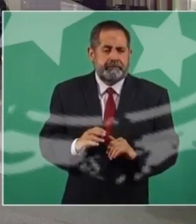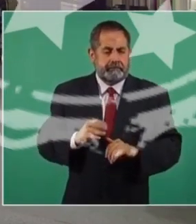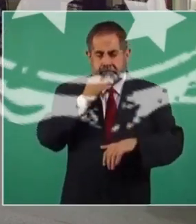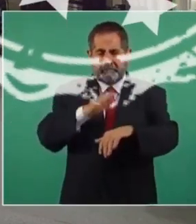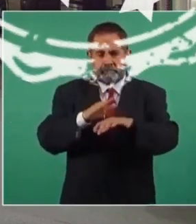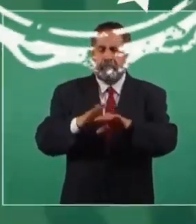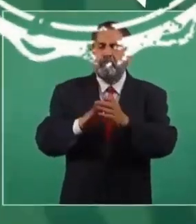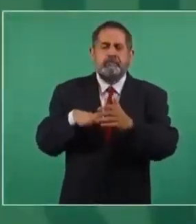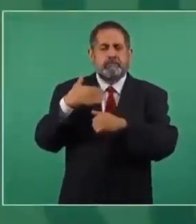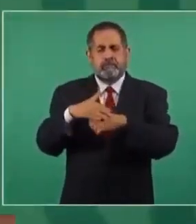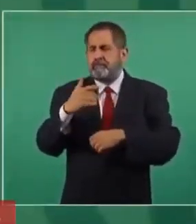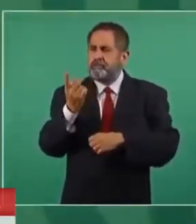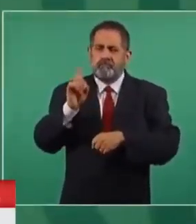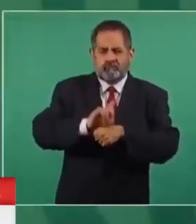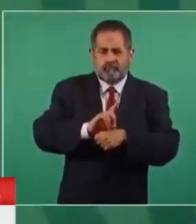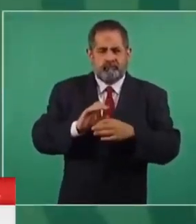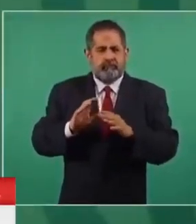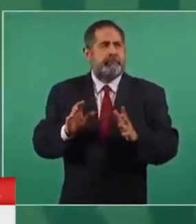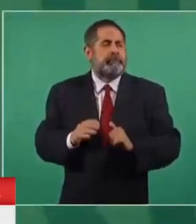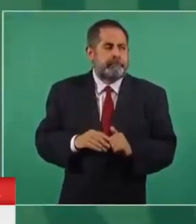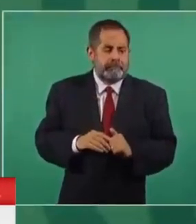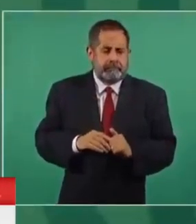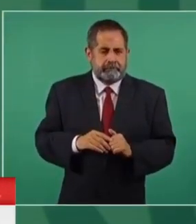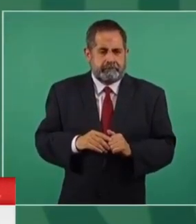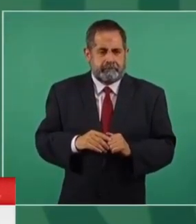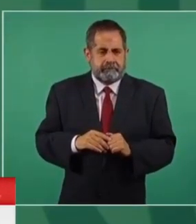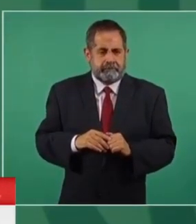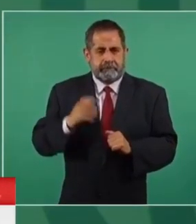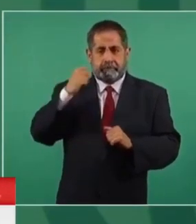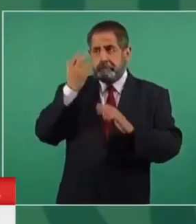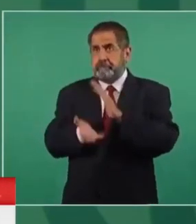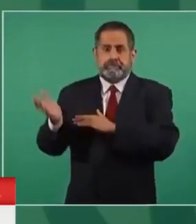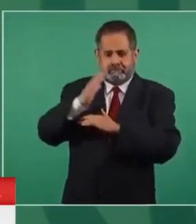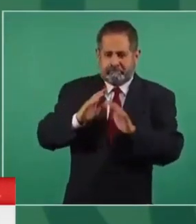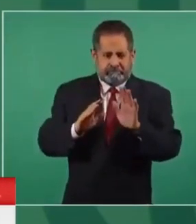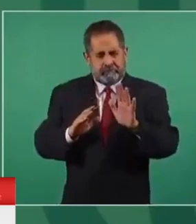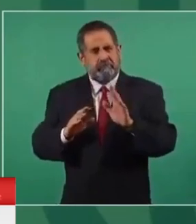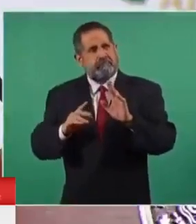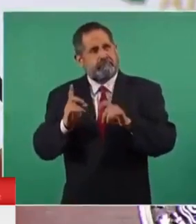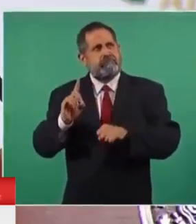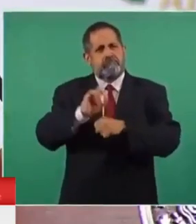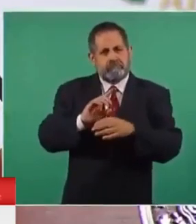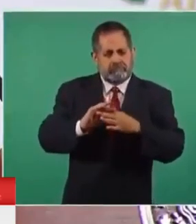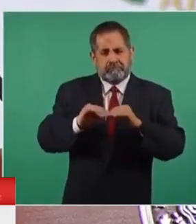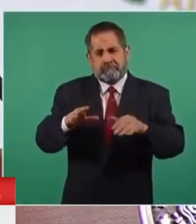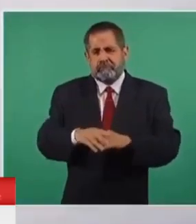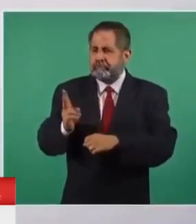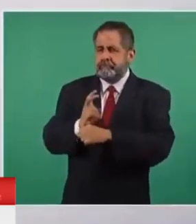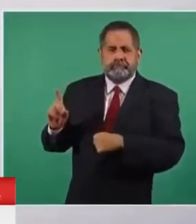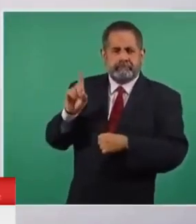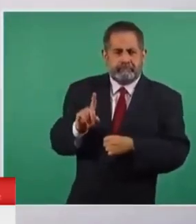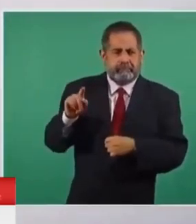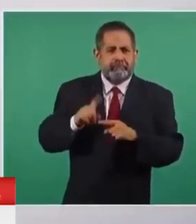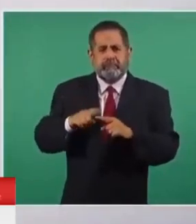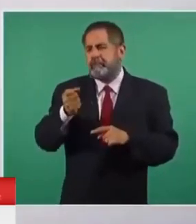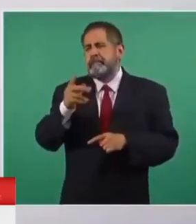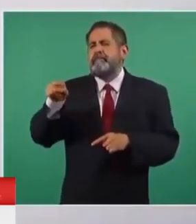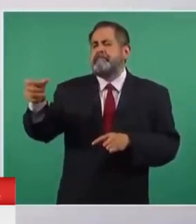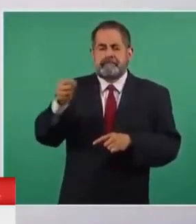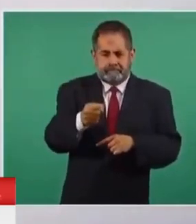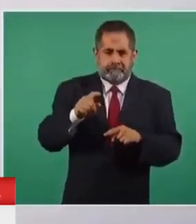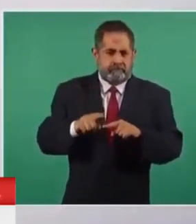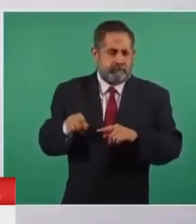Les adelanto que vamos a tener un día, tampoco toda la conferencia, pero vamos a invitar a alguien